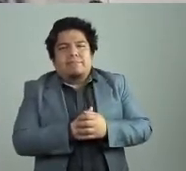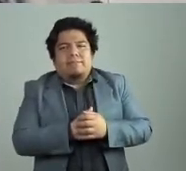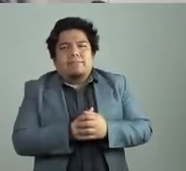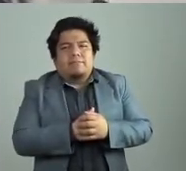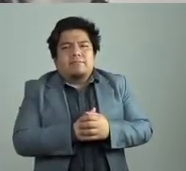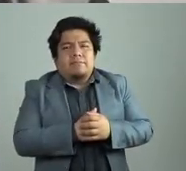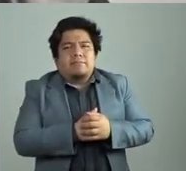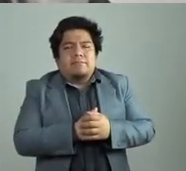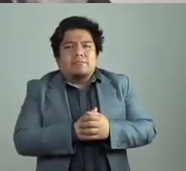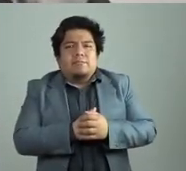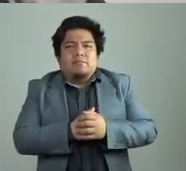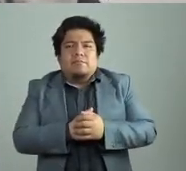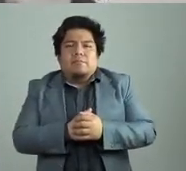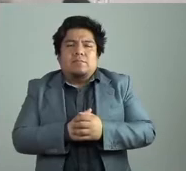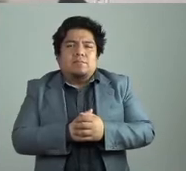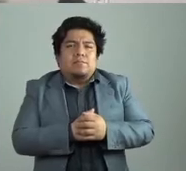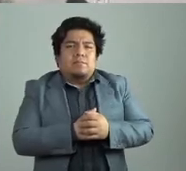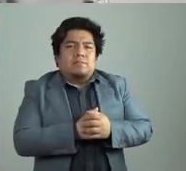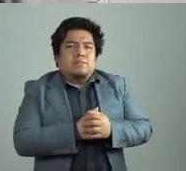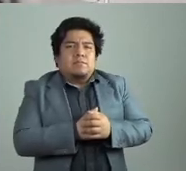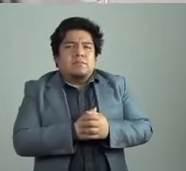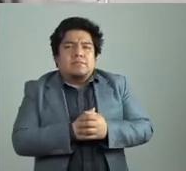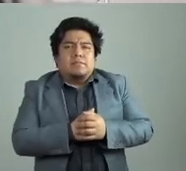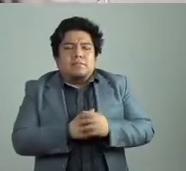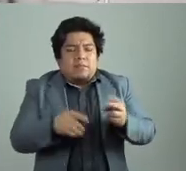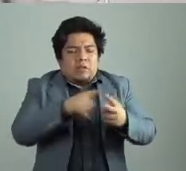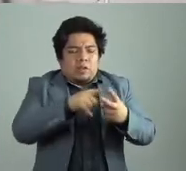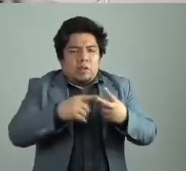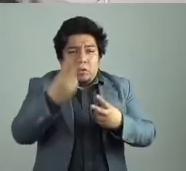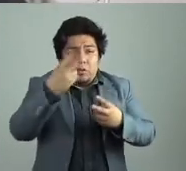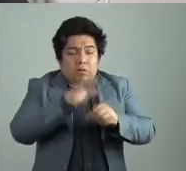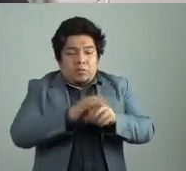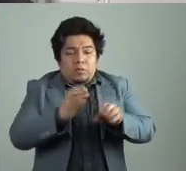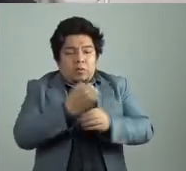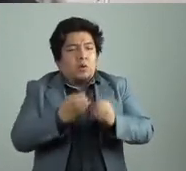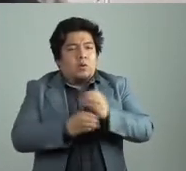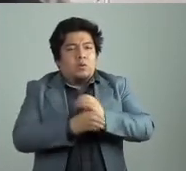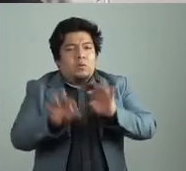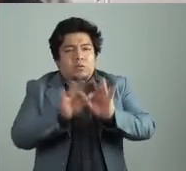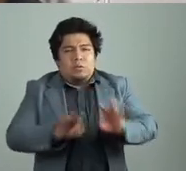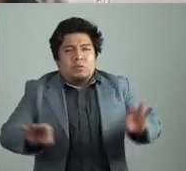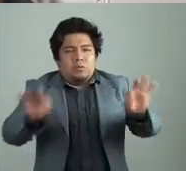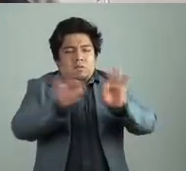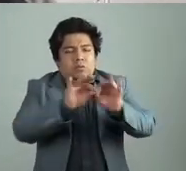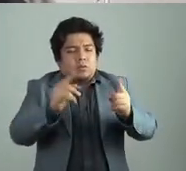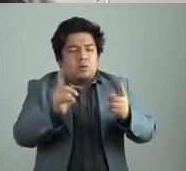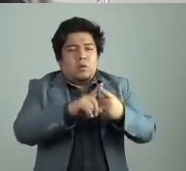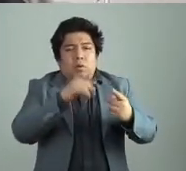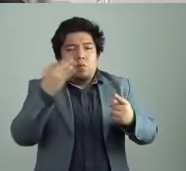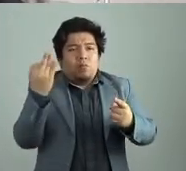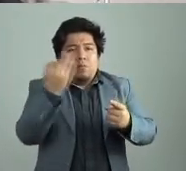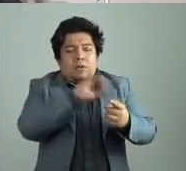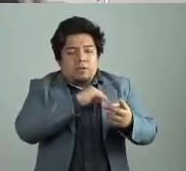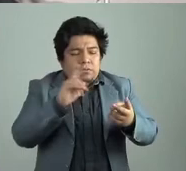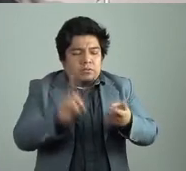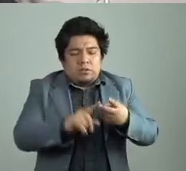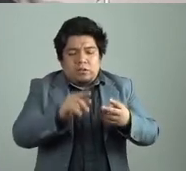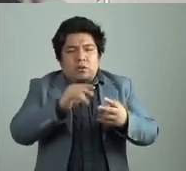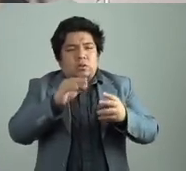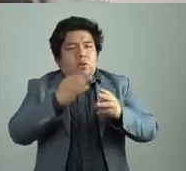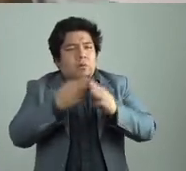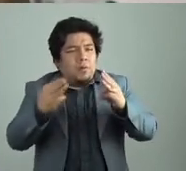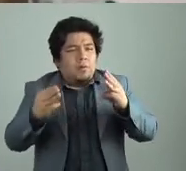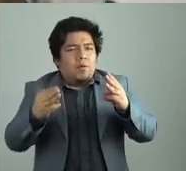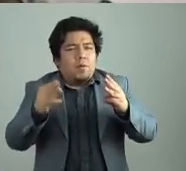que esos dos, esos dos ejes, estafa y técnica y